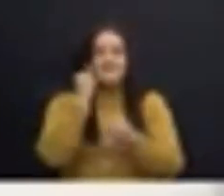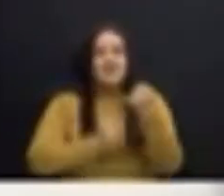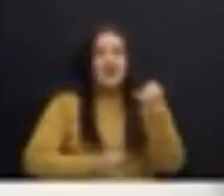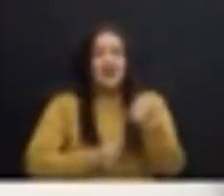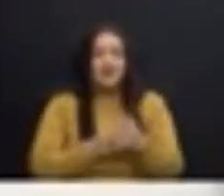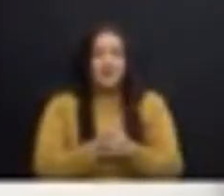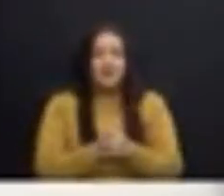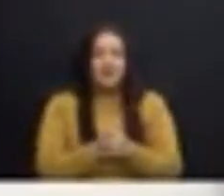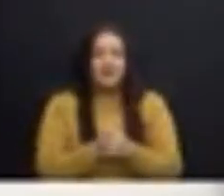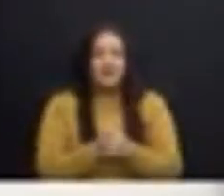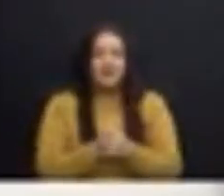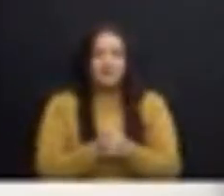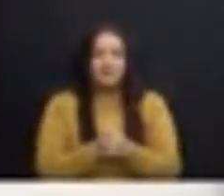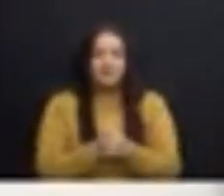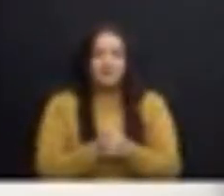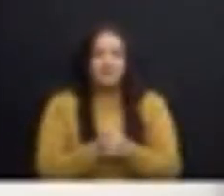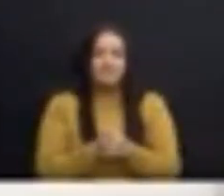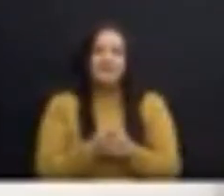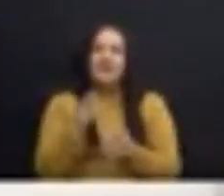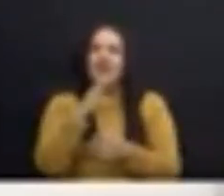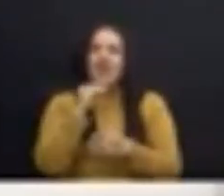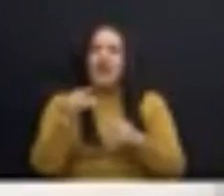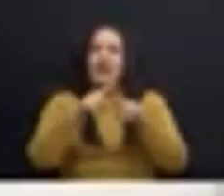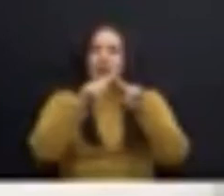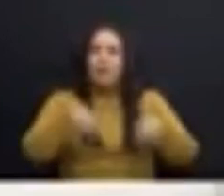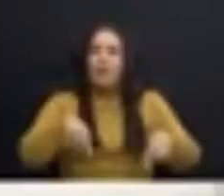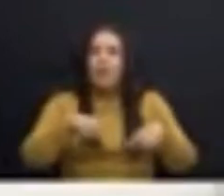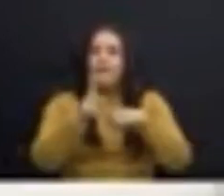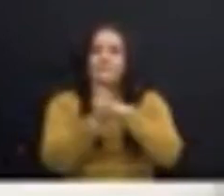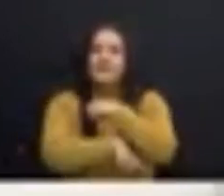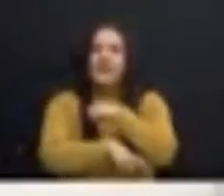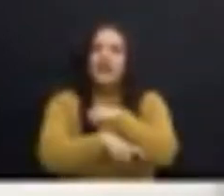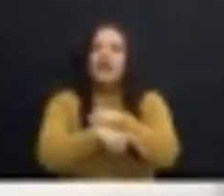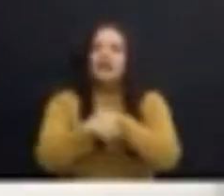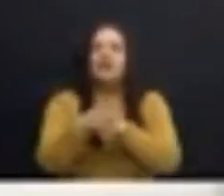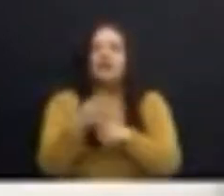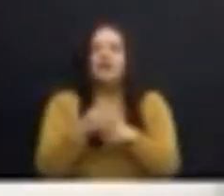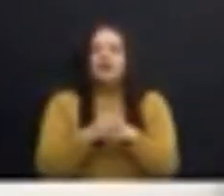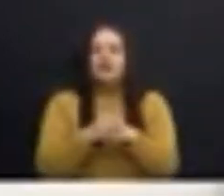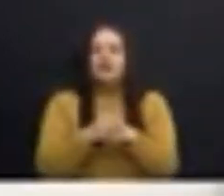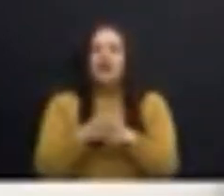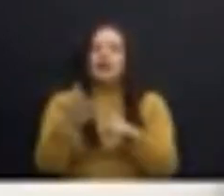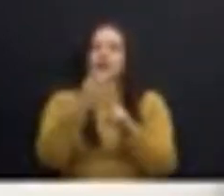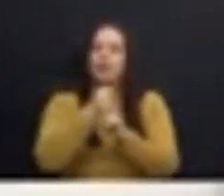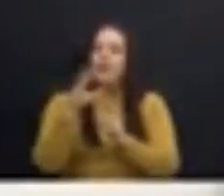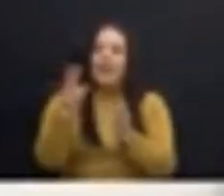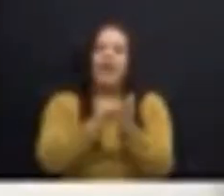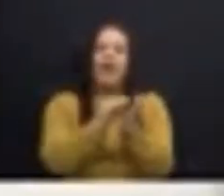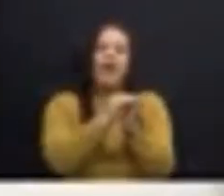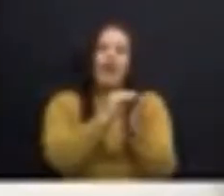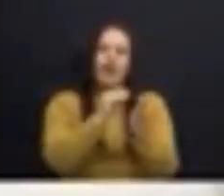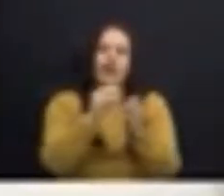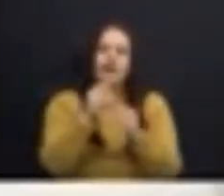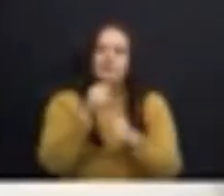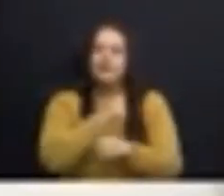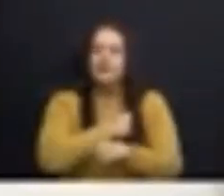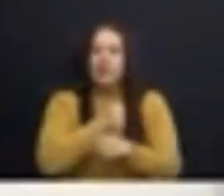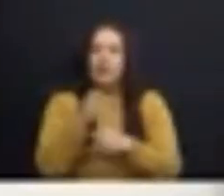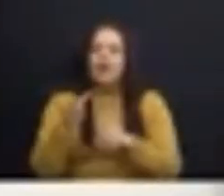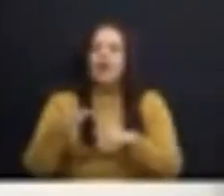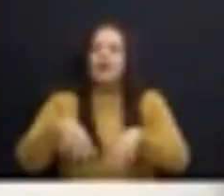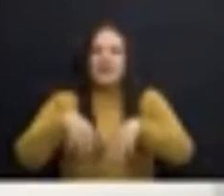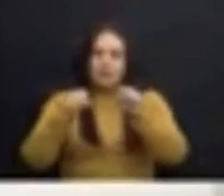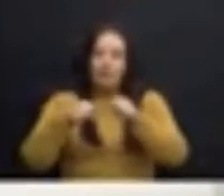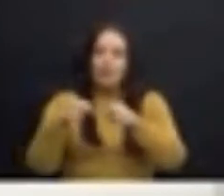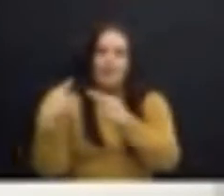a la jurisdicción penal que tome actas, cartas, perdón, en el asunto.